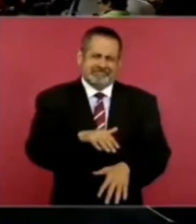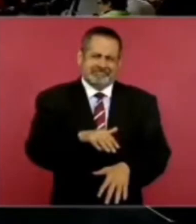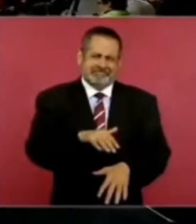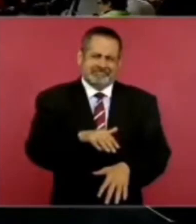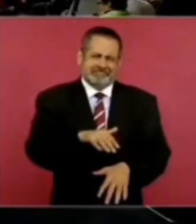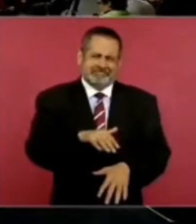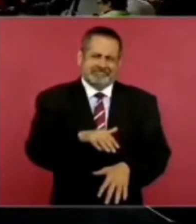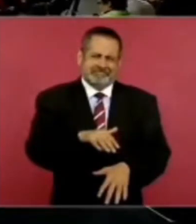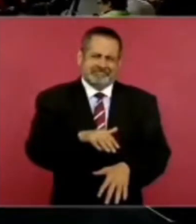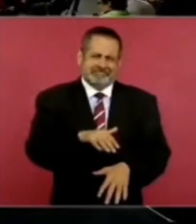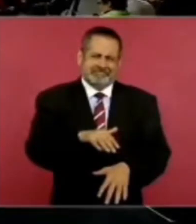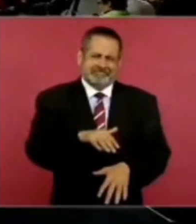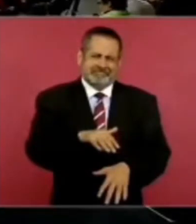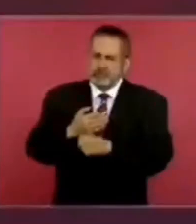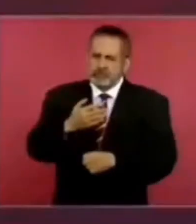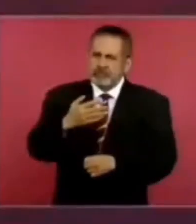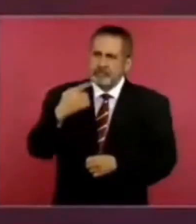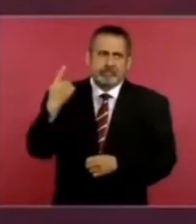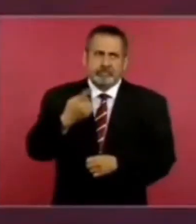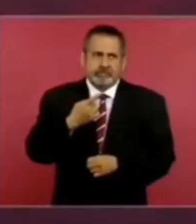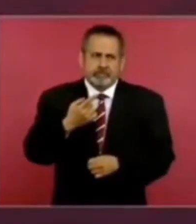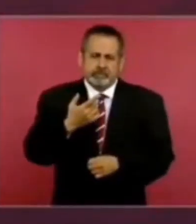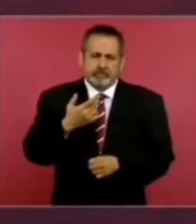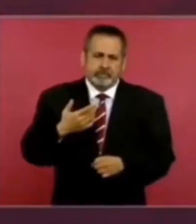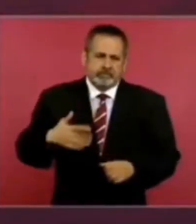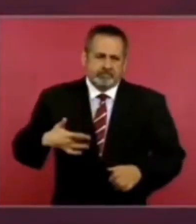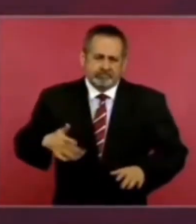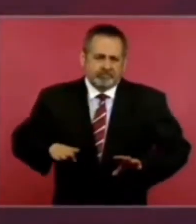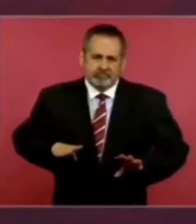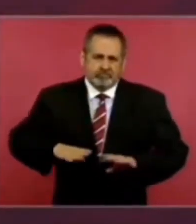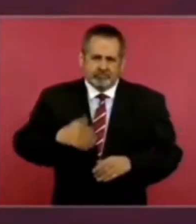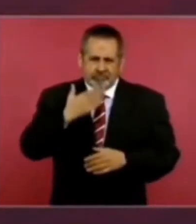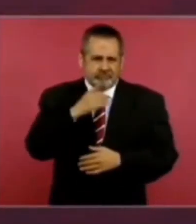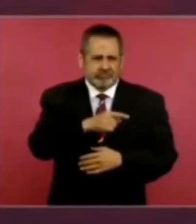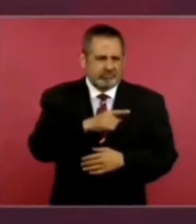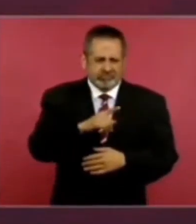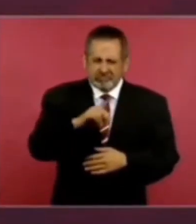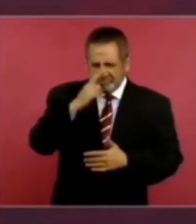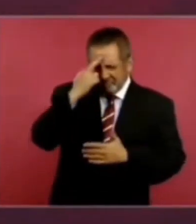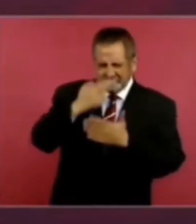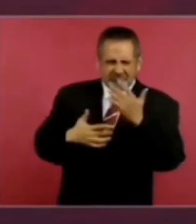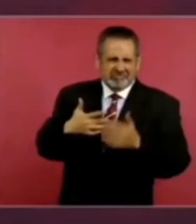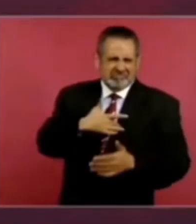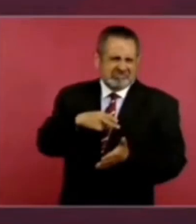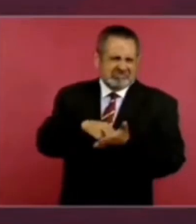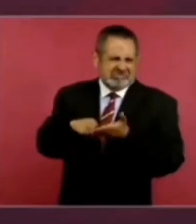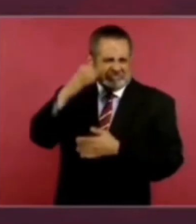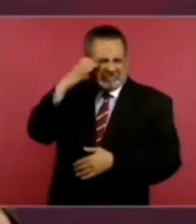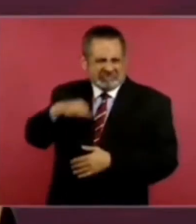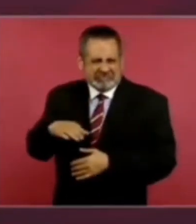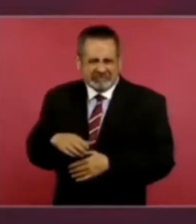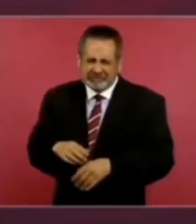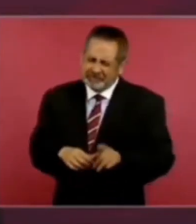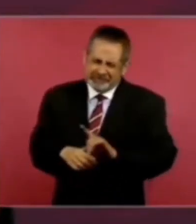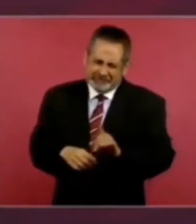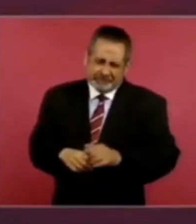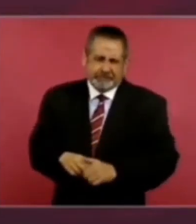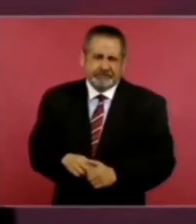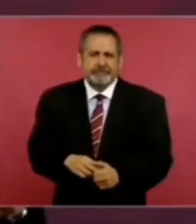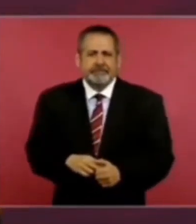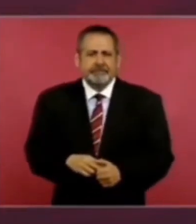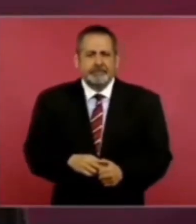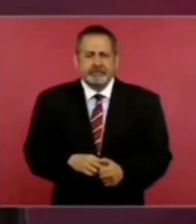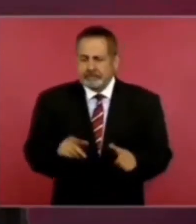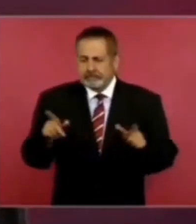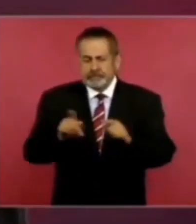No son tiempos para canallas. Entonces, es